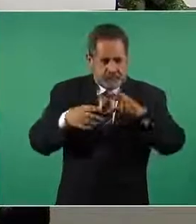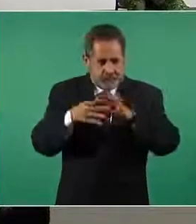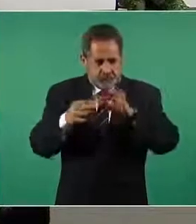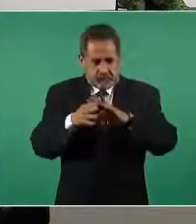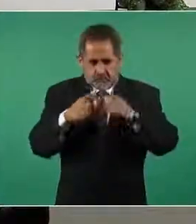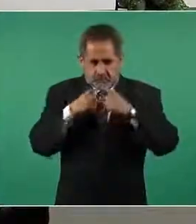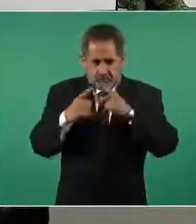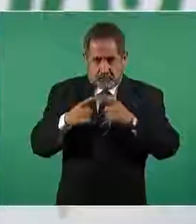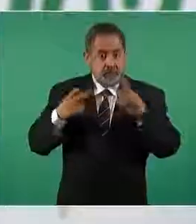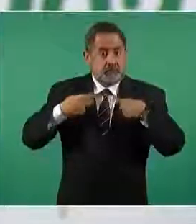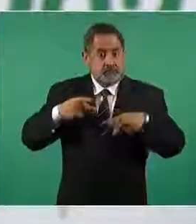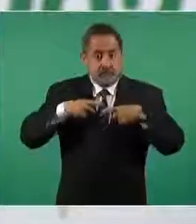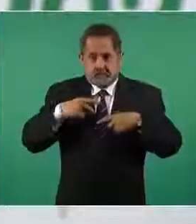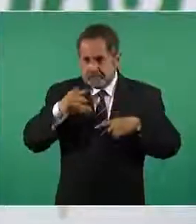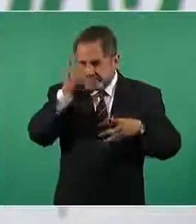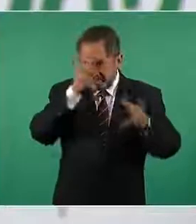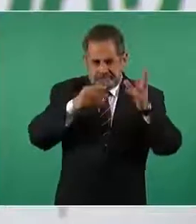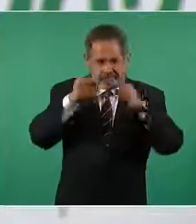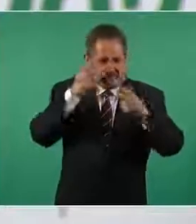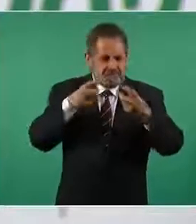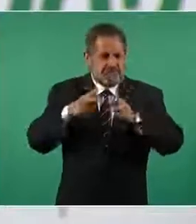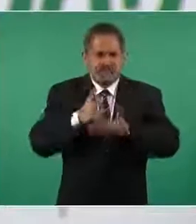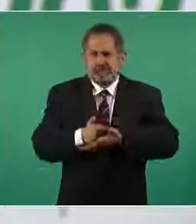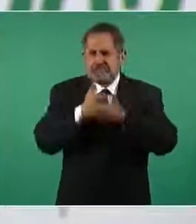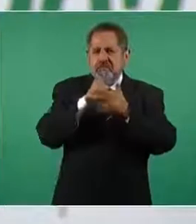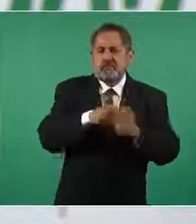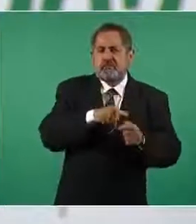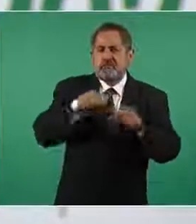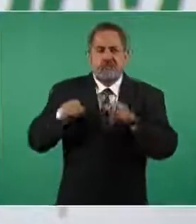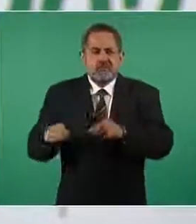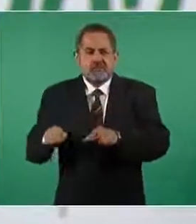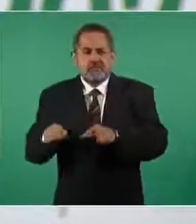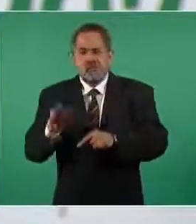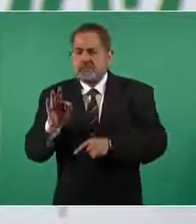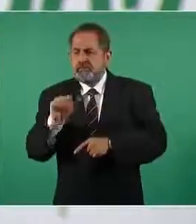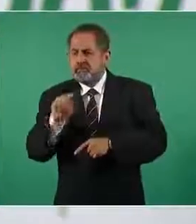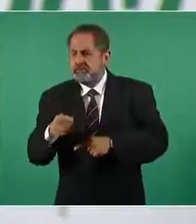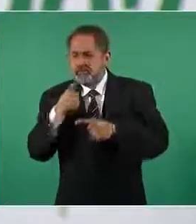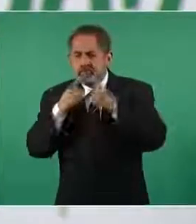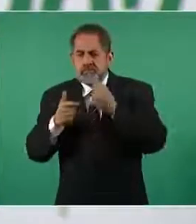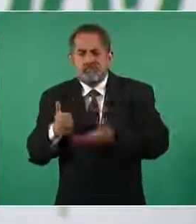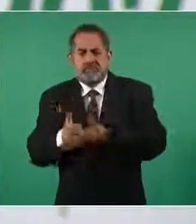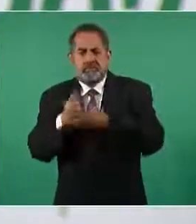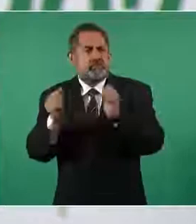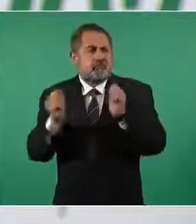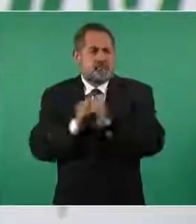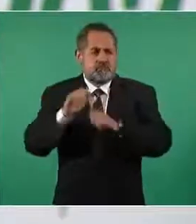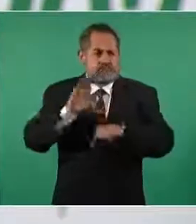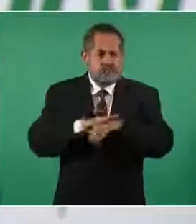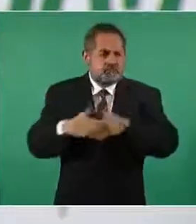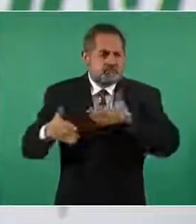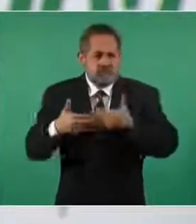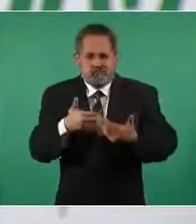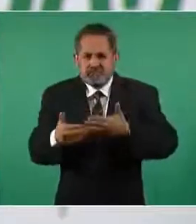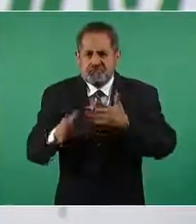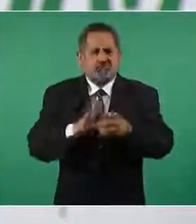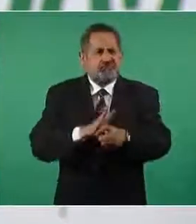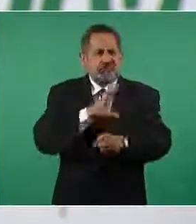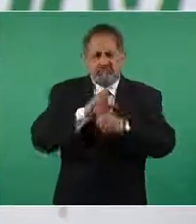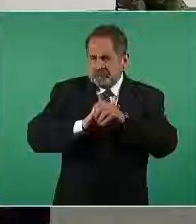nuestras tripulaciones de vuelo y del personal de apoyo en tierra de la fuerza aérea mexicana con lo moderno y completo del material